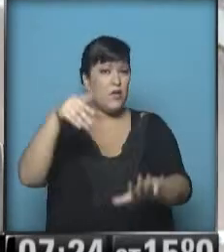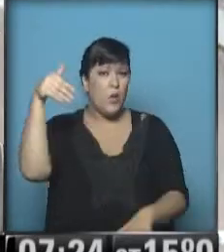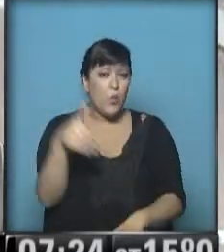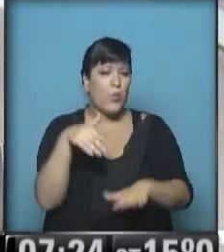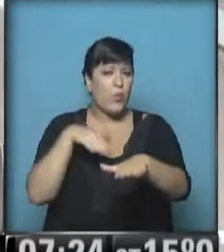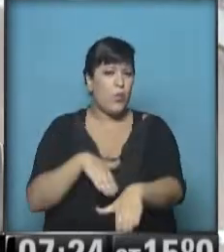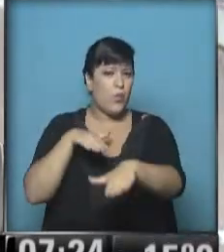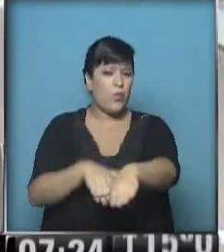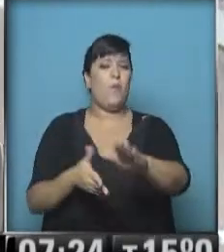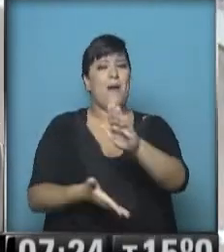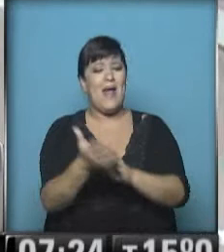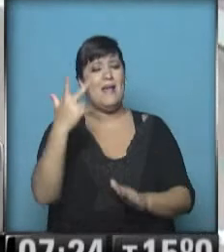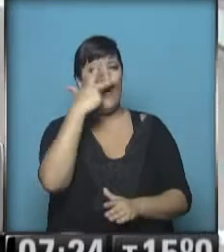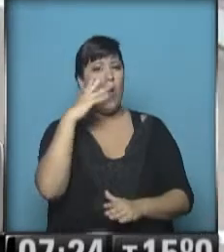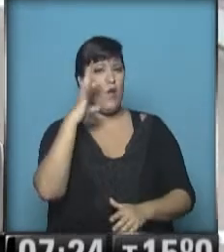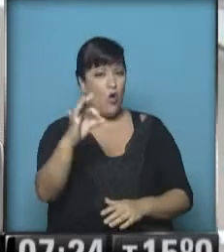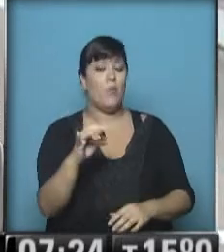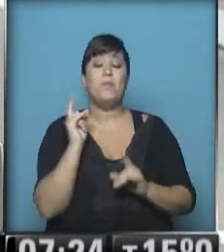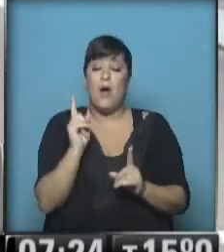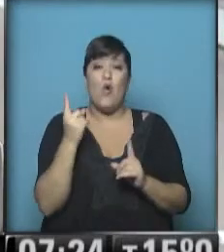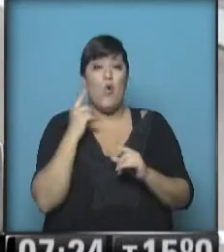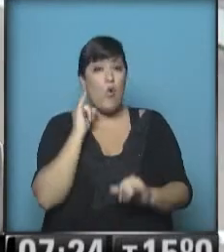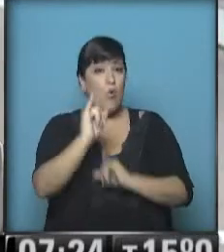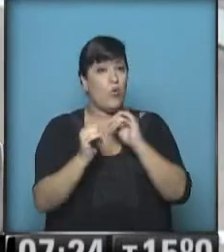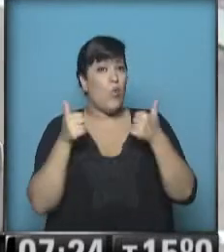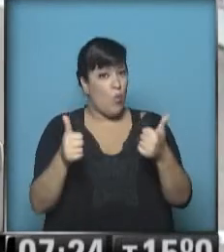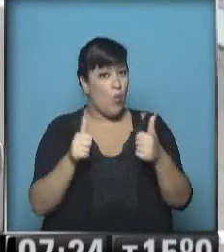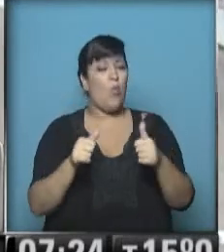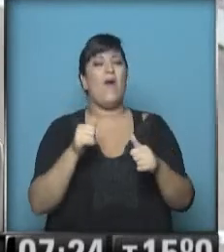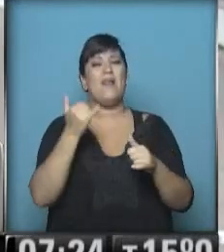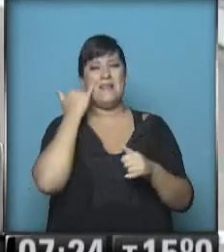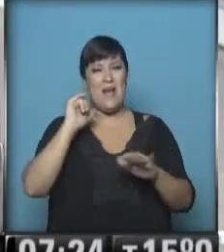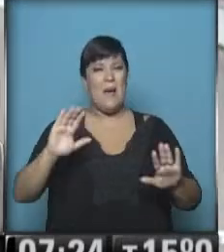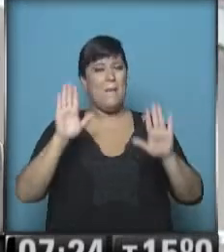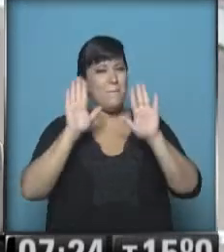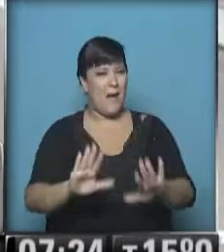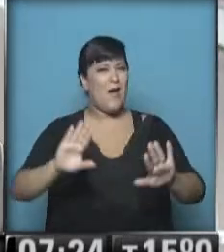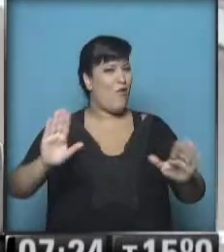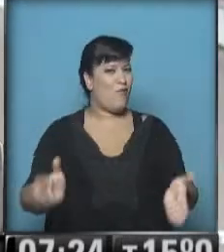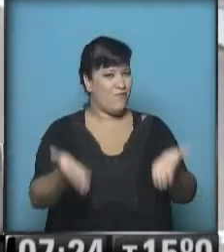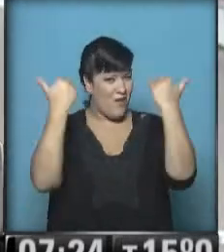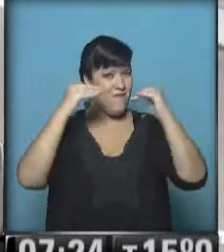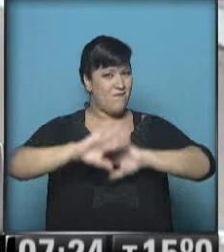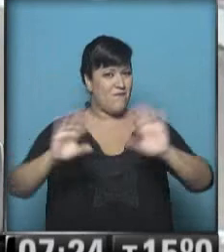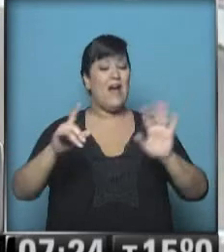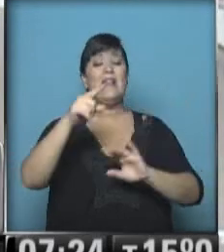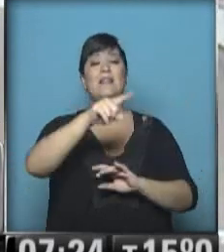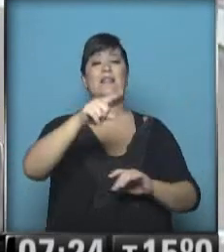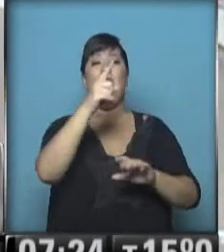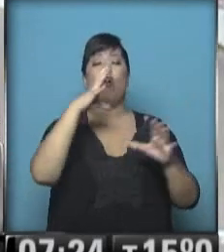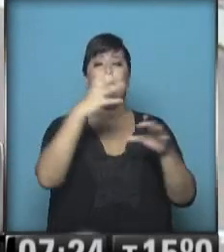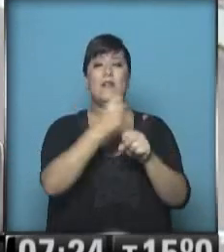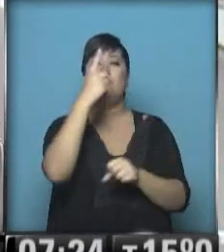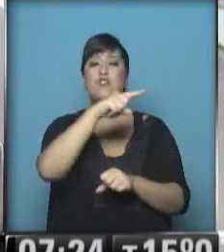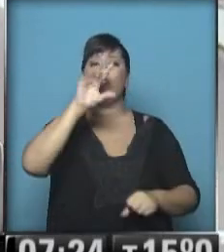hacia Ingeniero Huergo. Una buena noticia. Se levantó la medida de fuerza. La línea de colectivo 159 ya